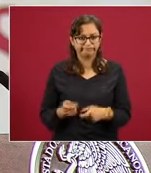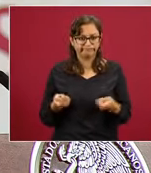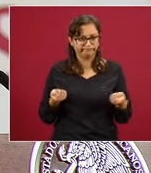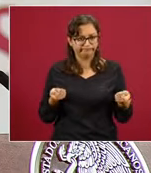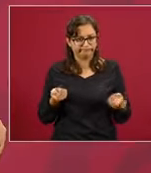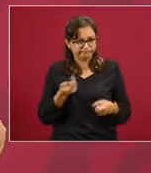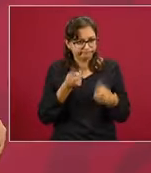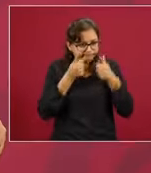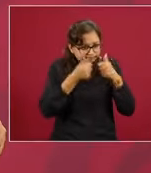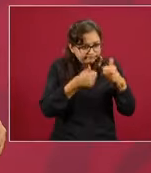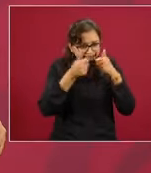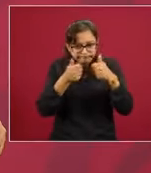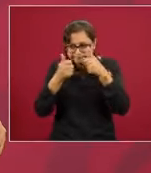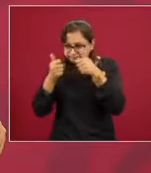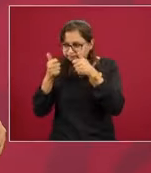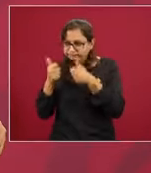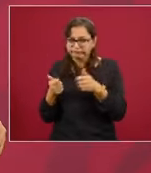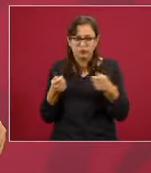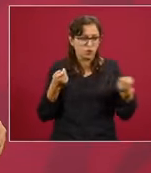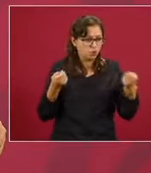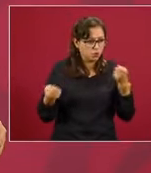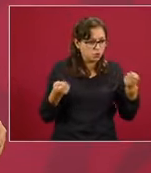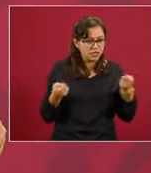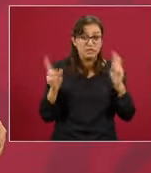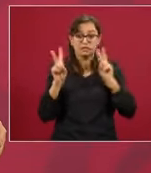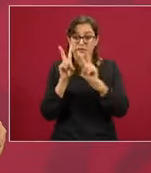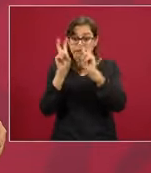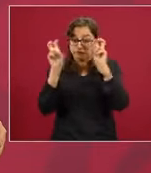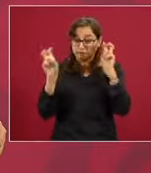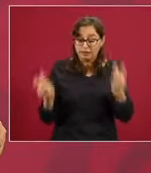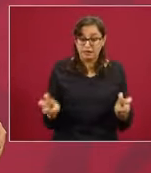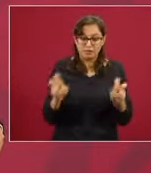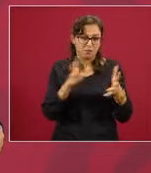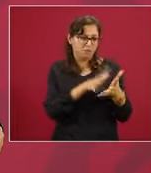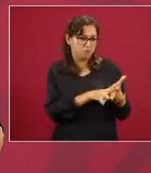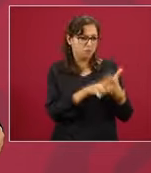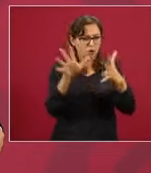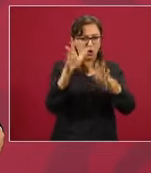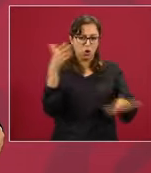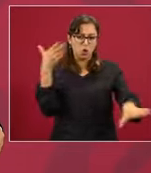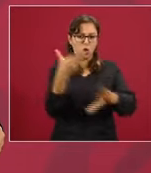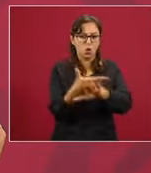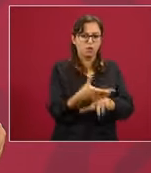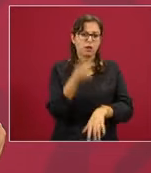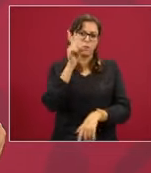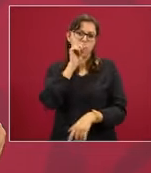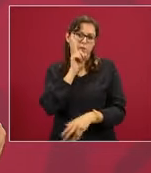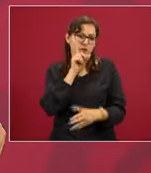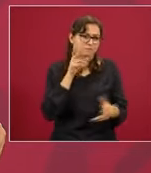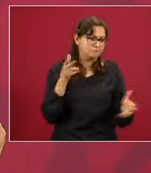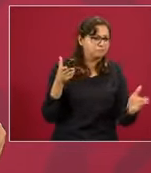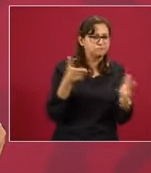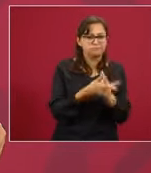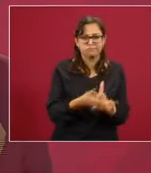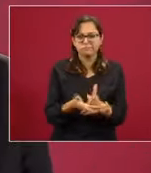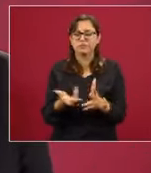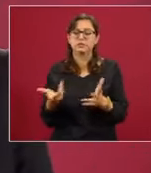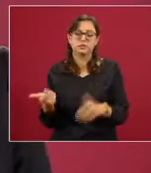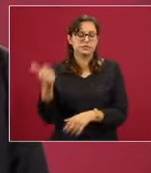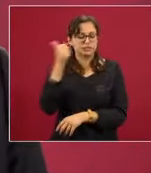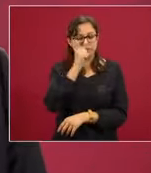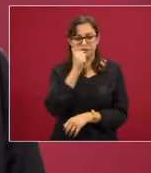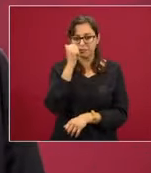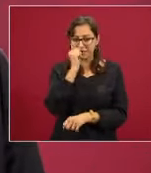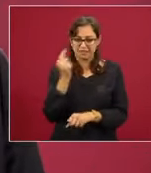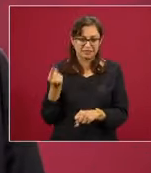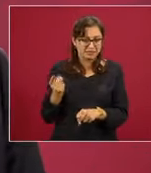mujeres, feminicidios, es una prioridad, todos los días lo